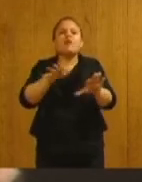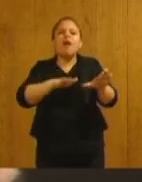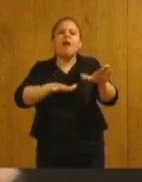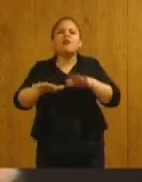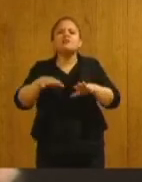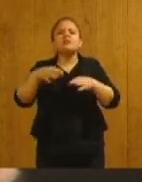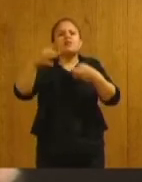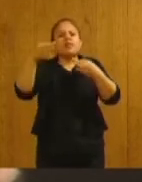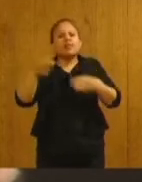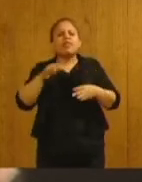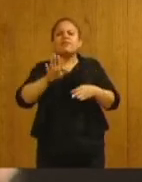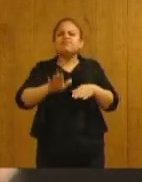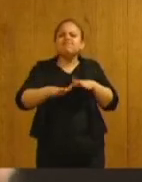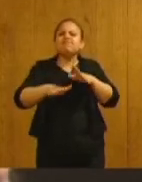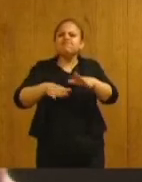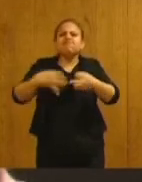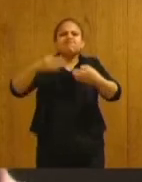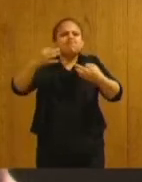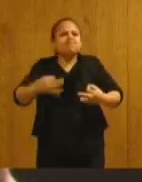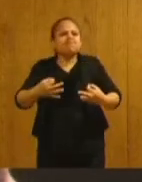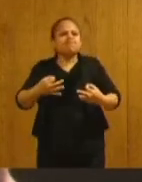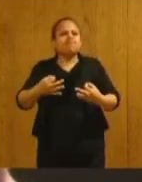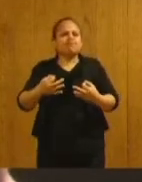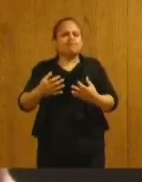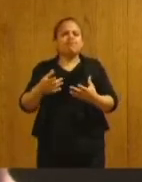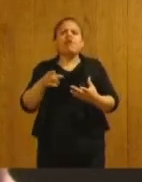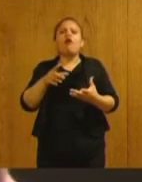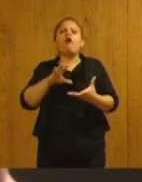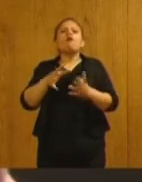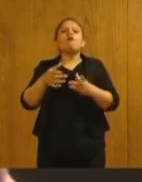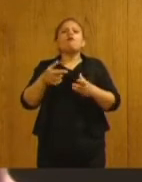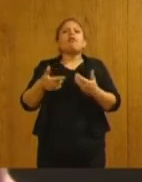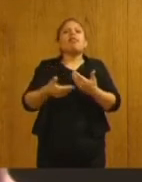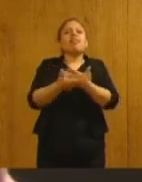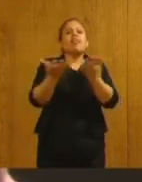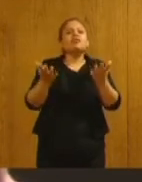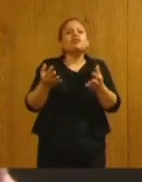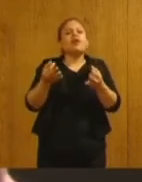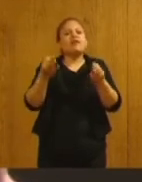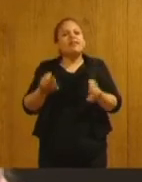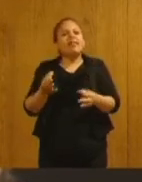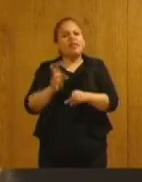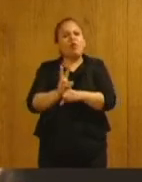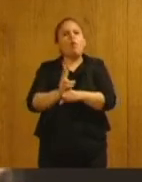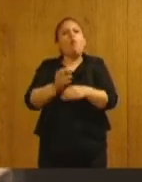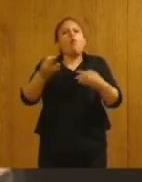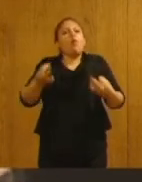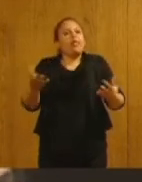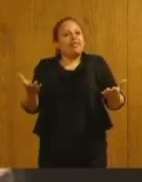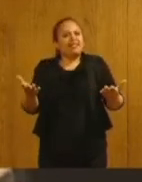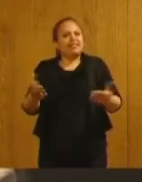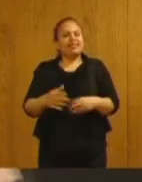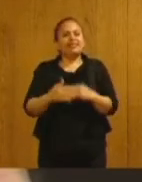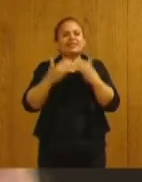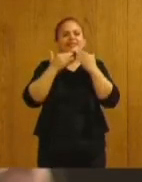posible garantizar el bienestar de nuestra sociedad. Muchas gracias, señor presidente.